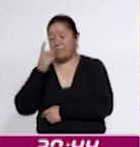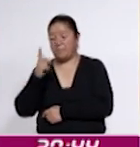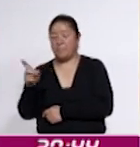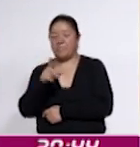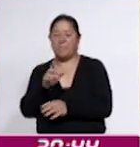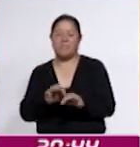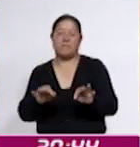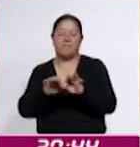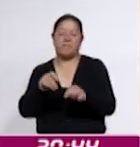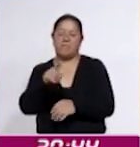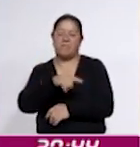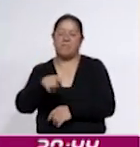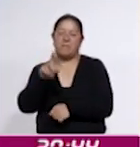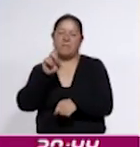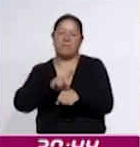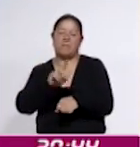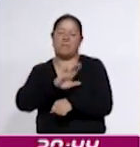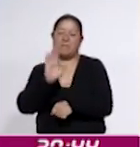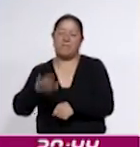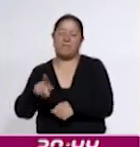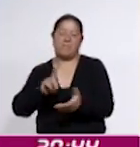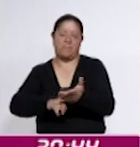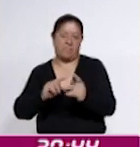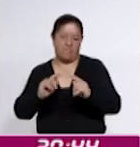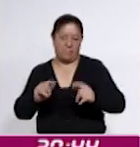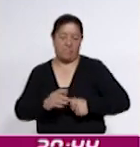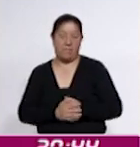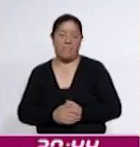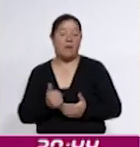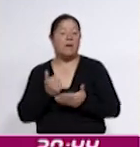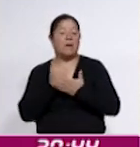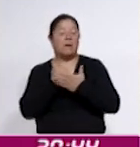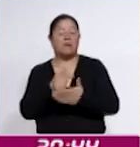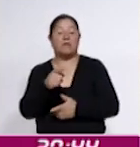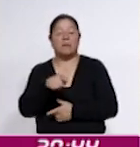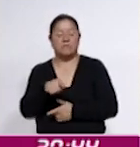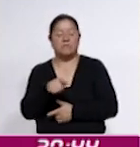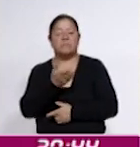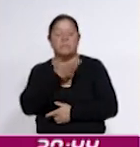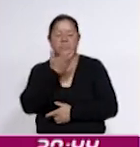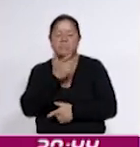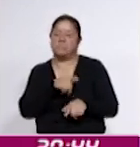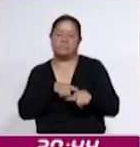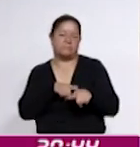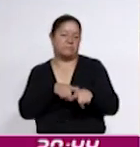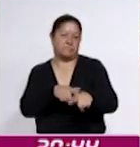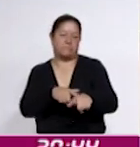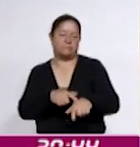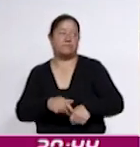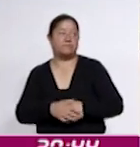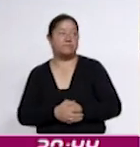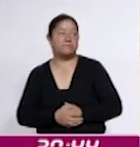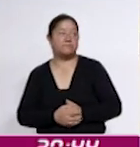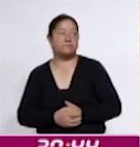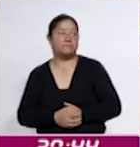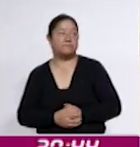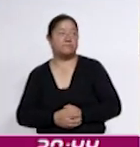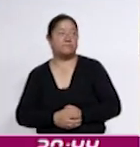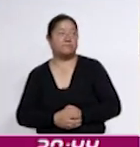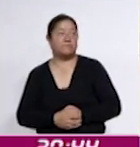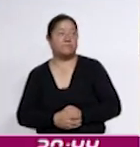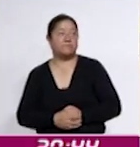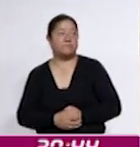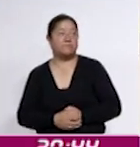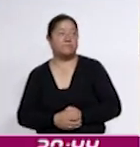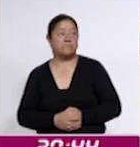importancia del Día de Muertos en nuestra identidad y contribuirá a la preservación de estas tradiciones. Esta exposición surge